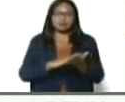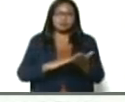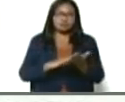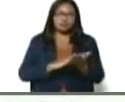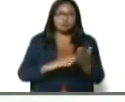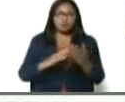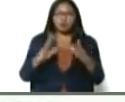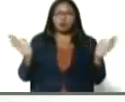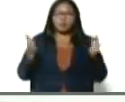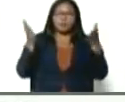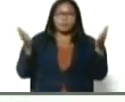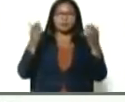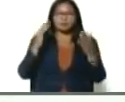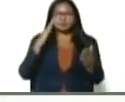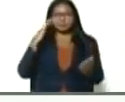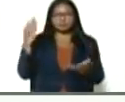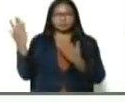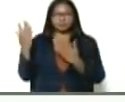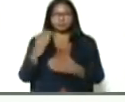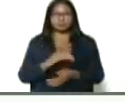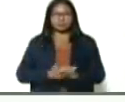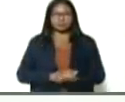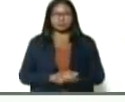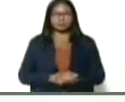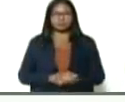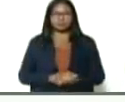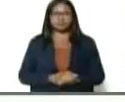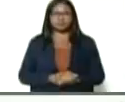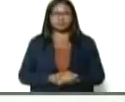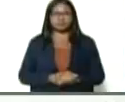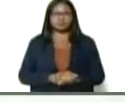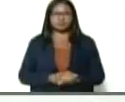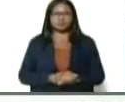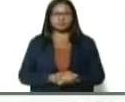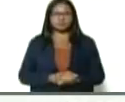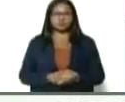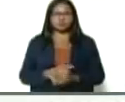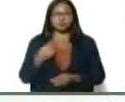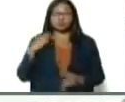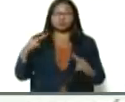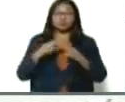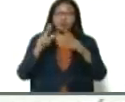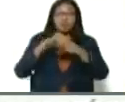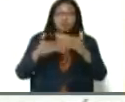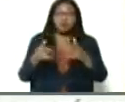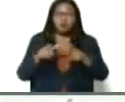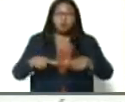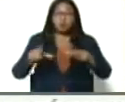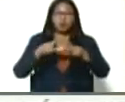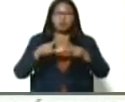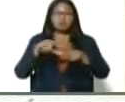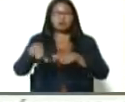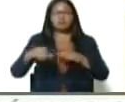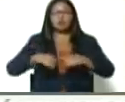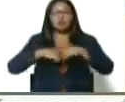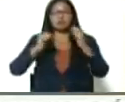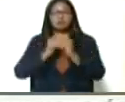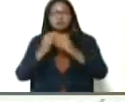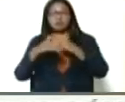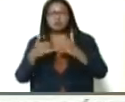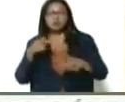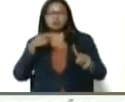y a la prosperidad, adelante, Anzuategui. Hoy nos encontramos, en la zona oeste, del estado Anzuategui,